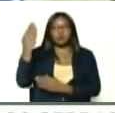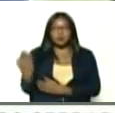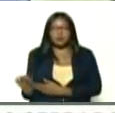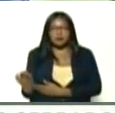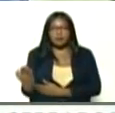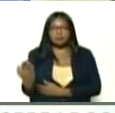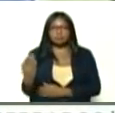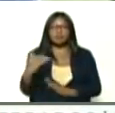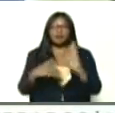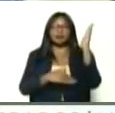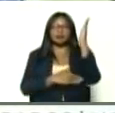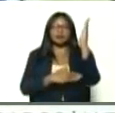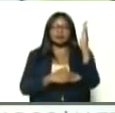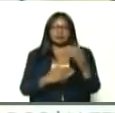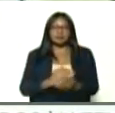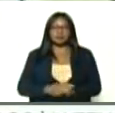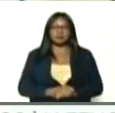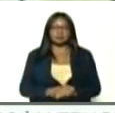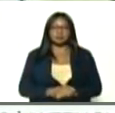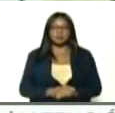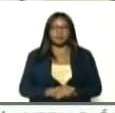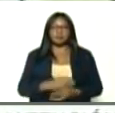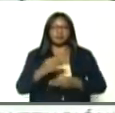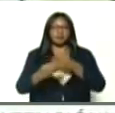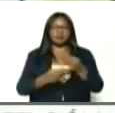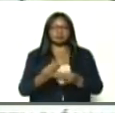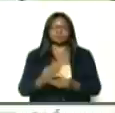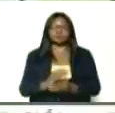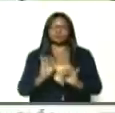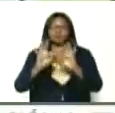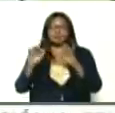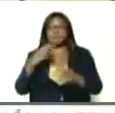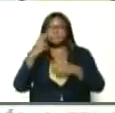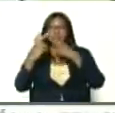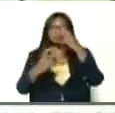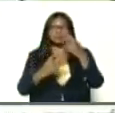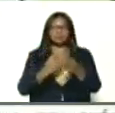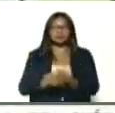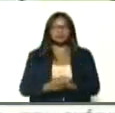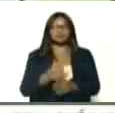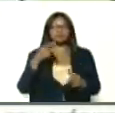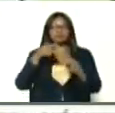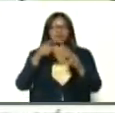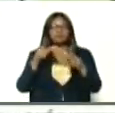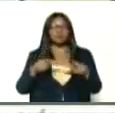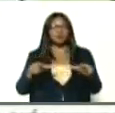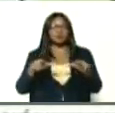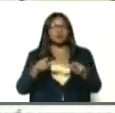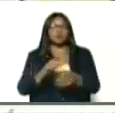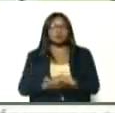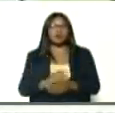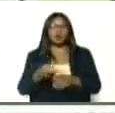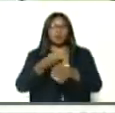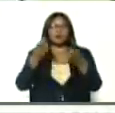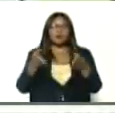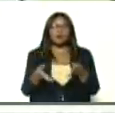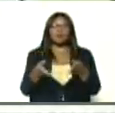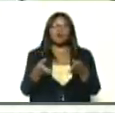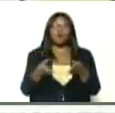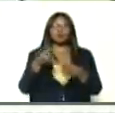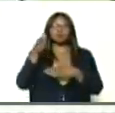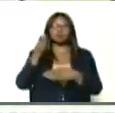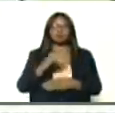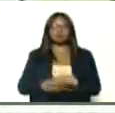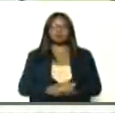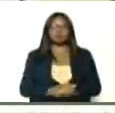Gregorio Hernández, y así hizo, y producto de esa visita, allá tenemos, al gobernador, Henry Rangel